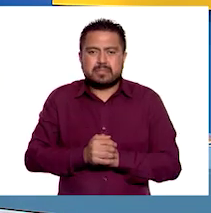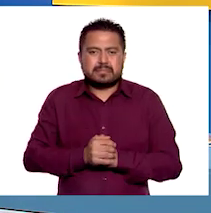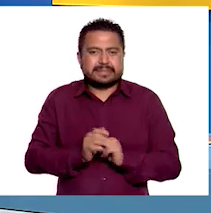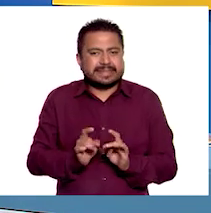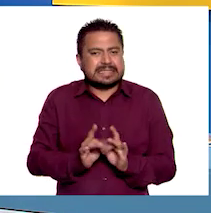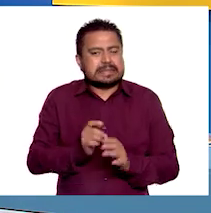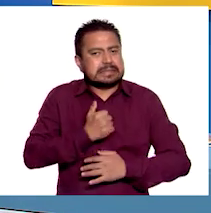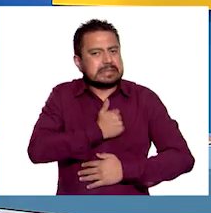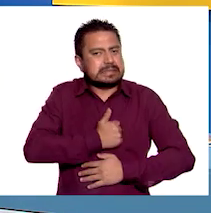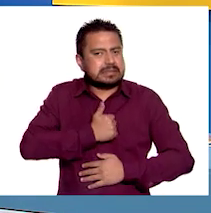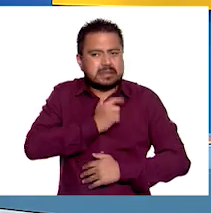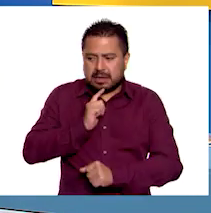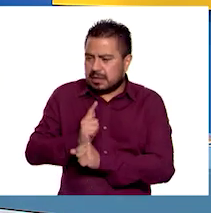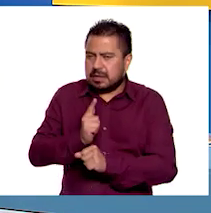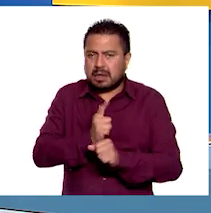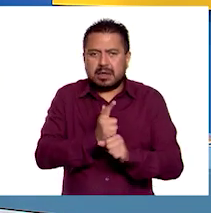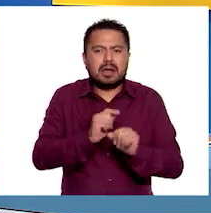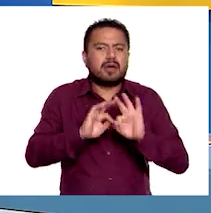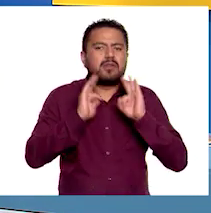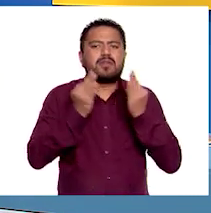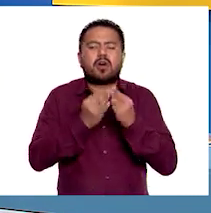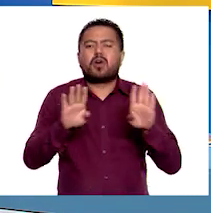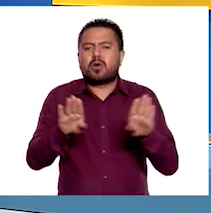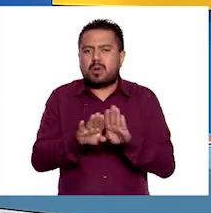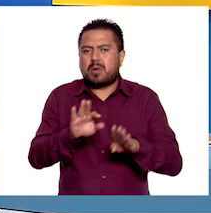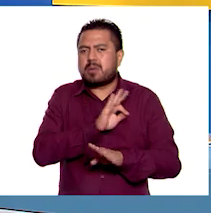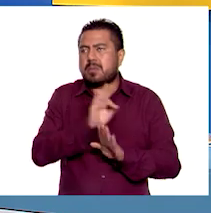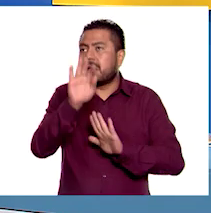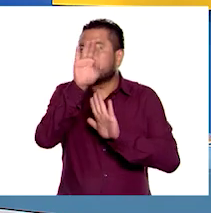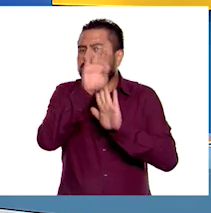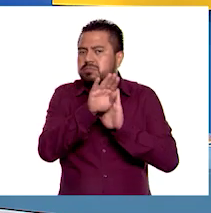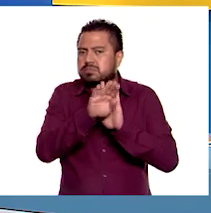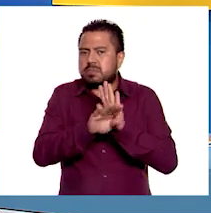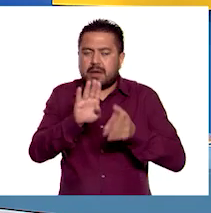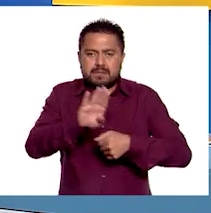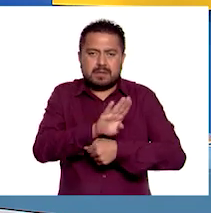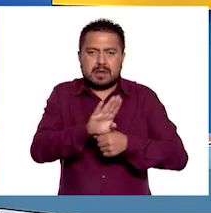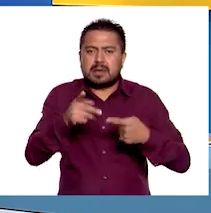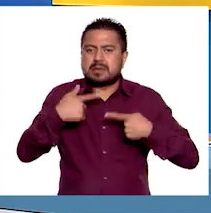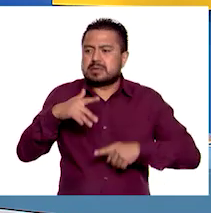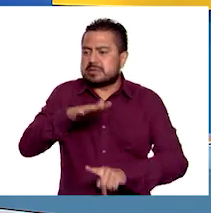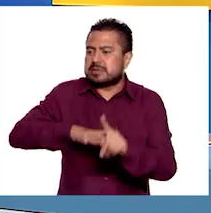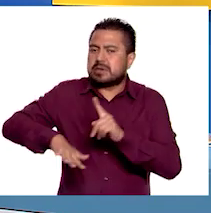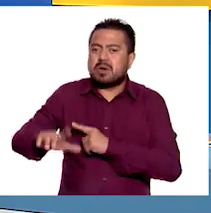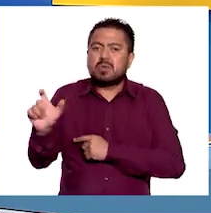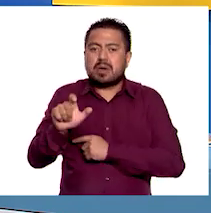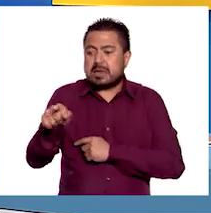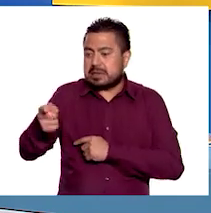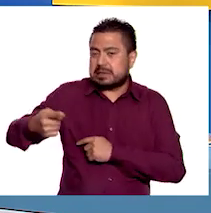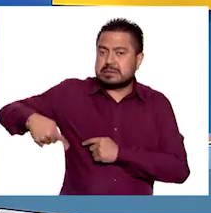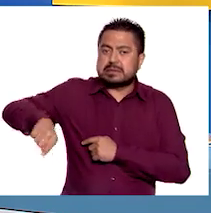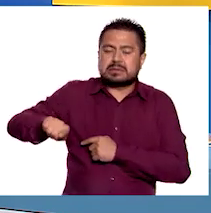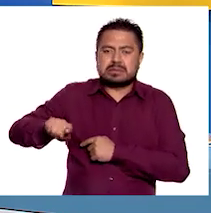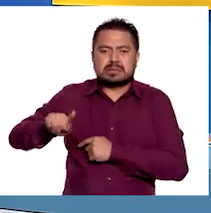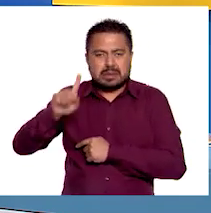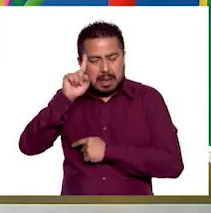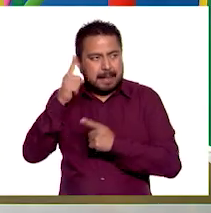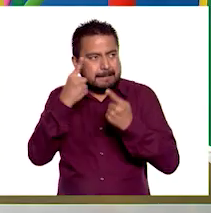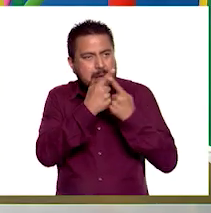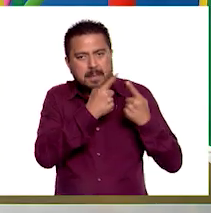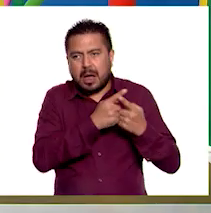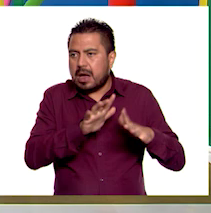lamentablemente vemos la forma en que pueden disminuir el bienestar de la población cuando alguno de ellos se altera.